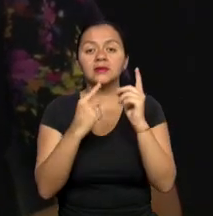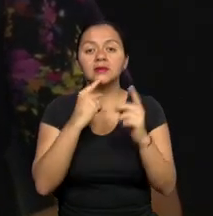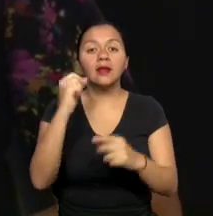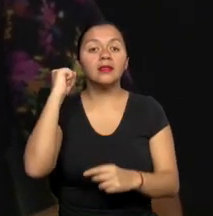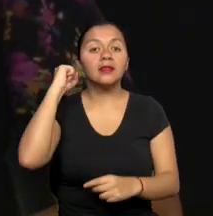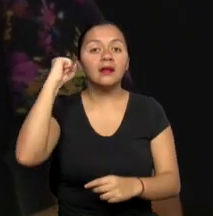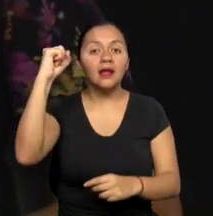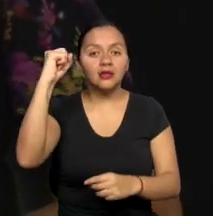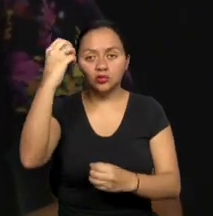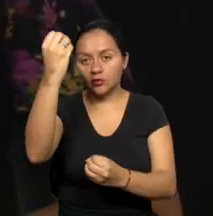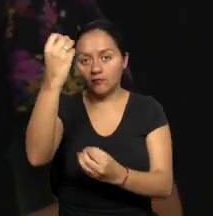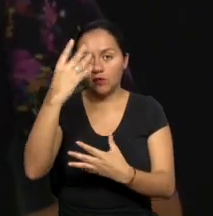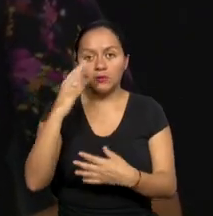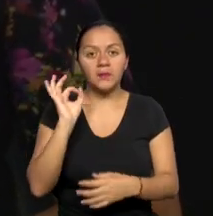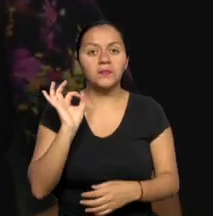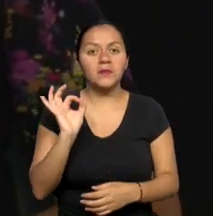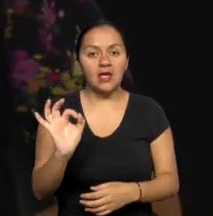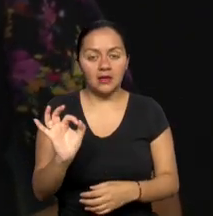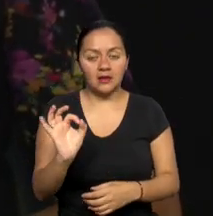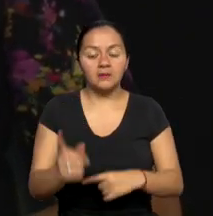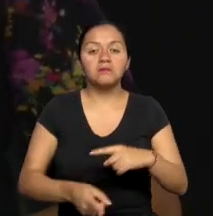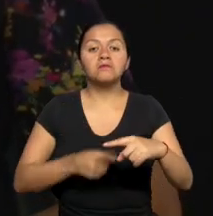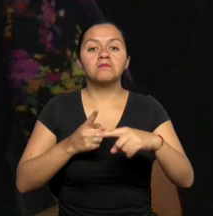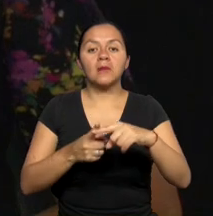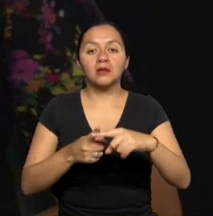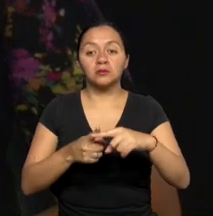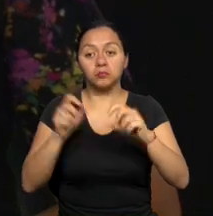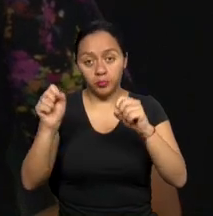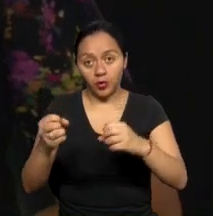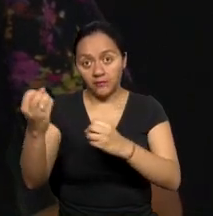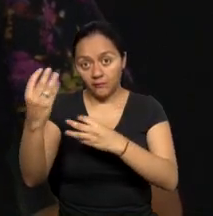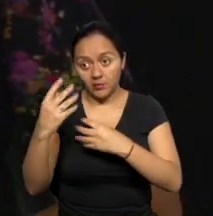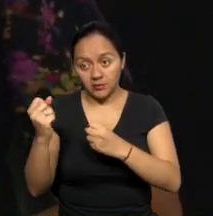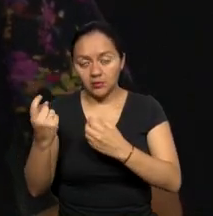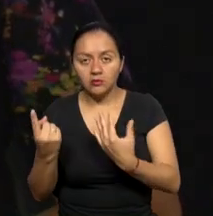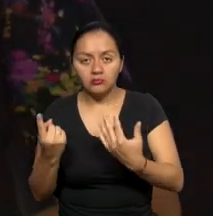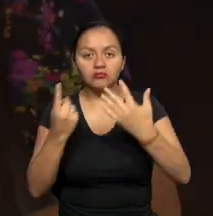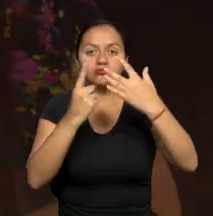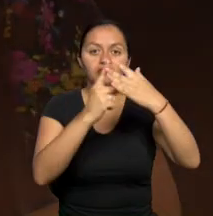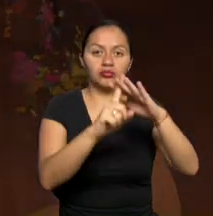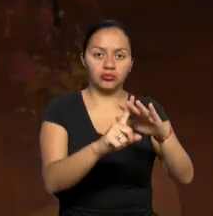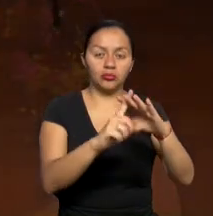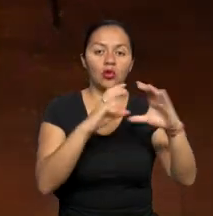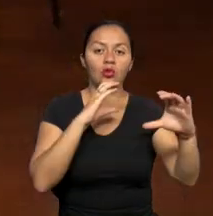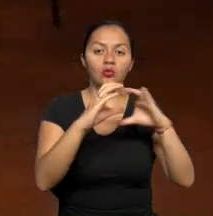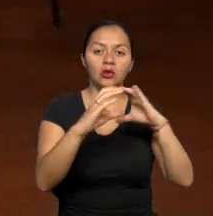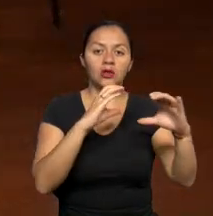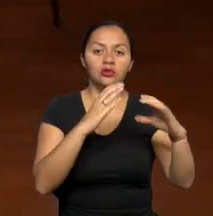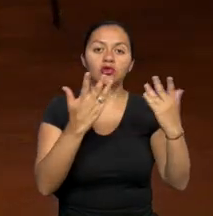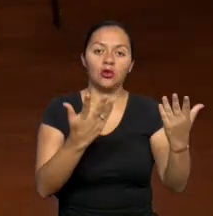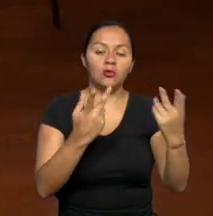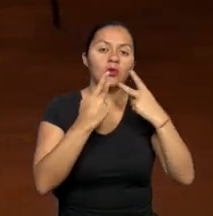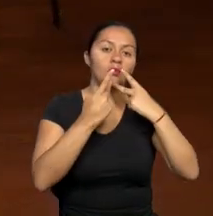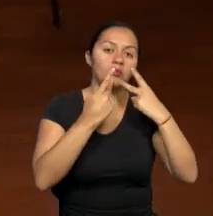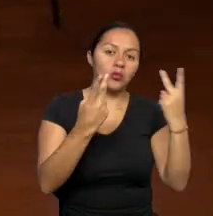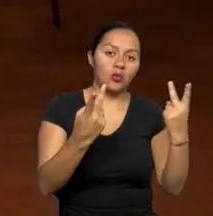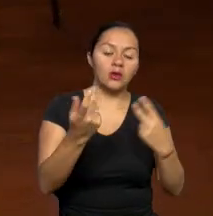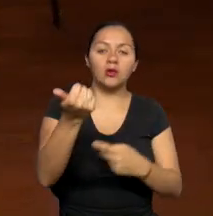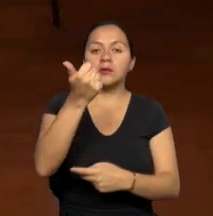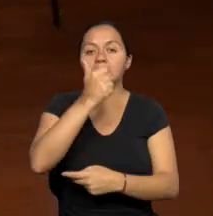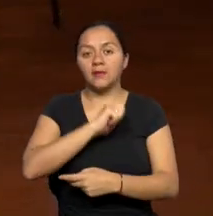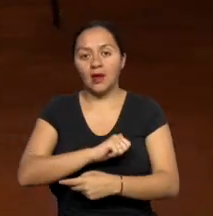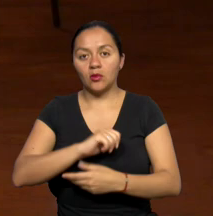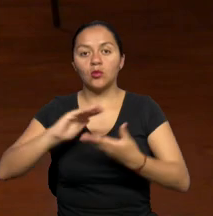a estar bien informados, a ser parte de lo que serían los medios de comunicación, tanto públicos, privados y comunitarios,